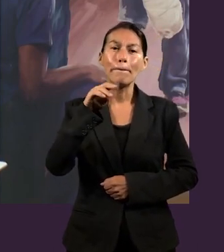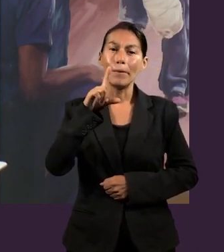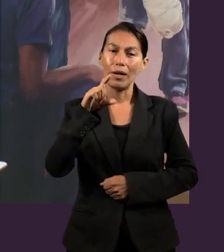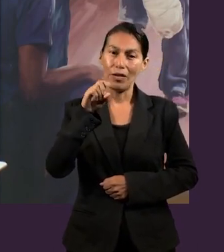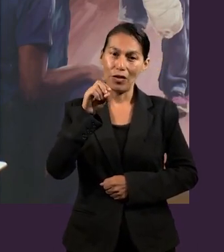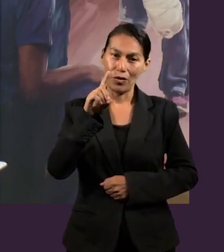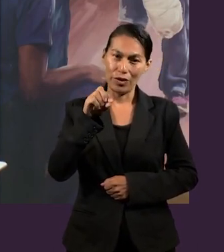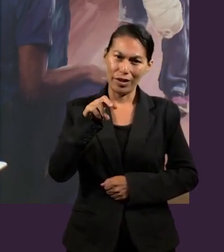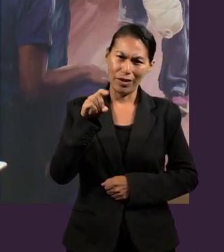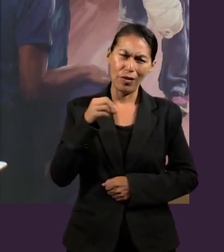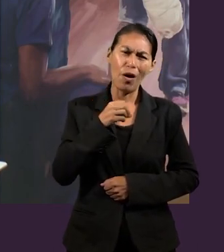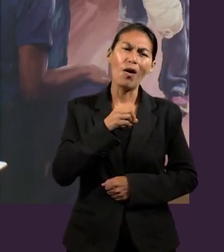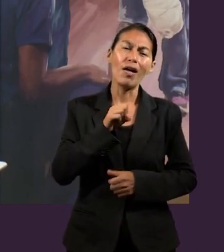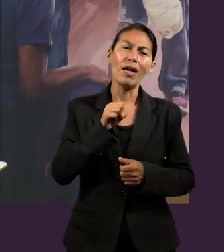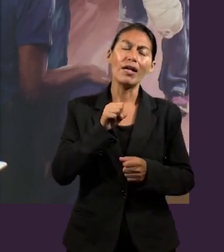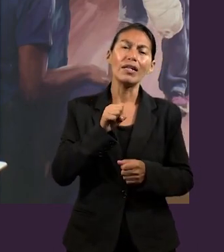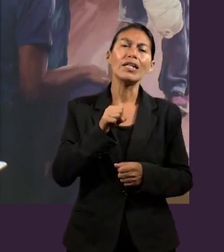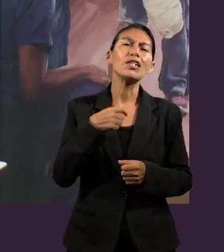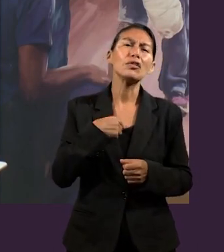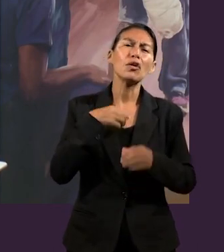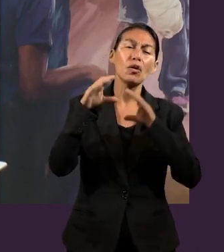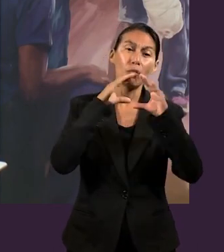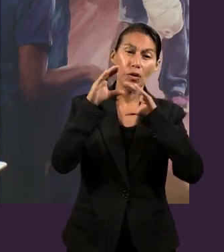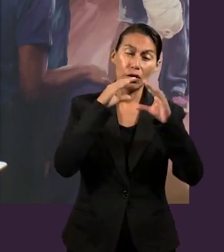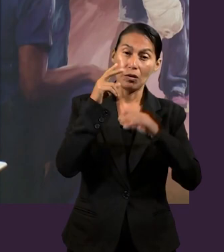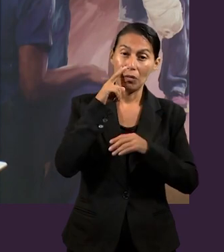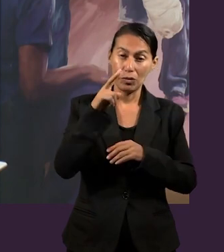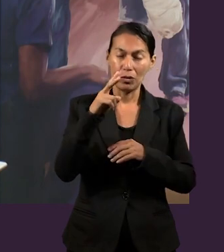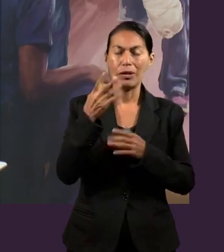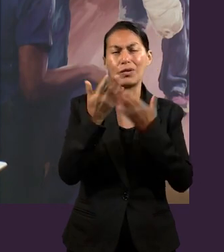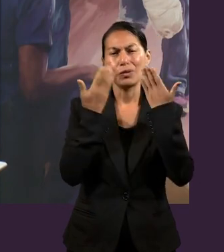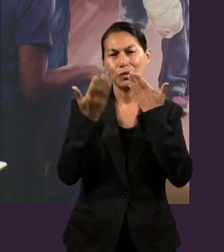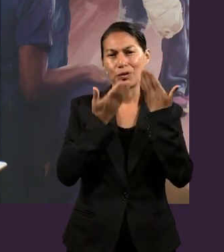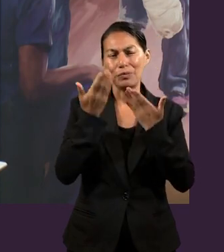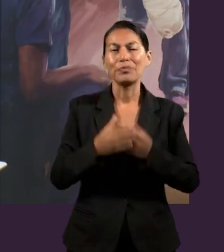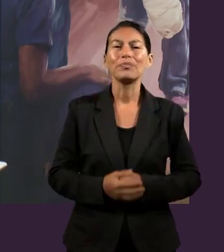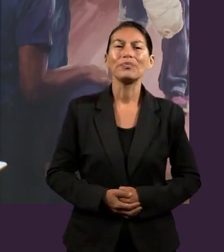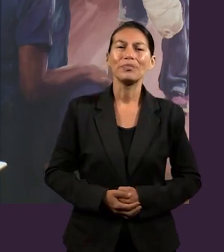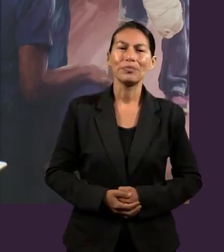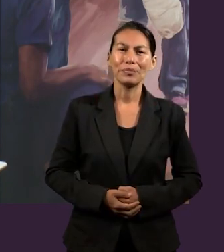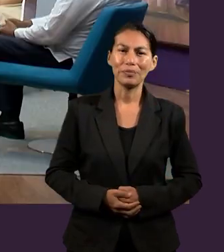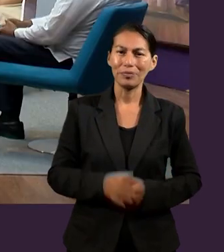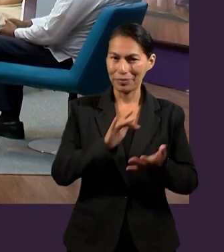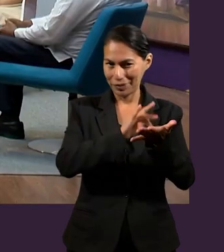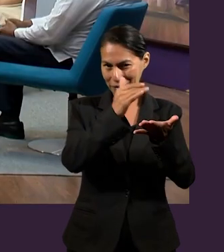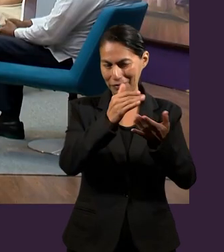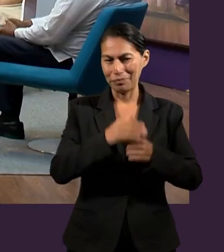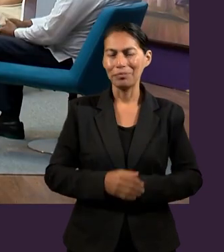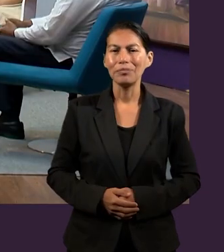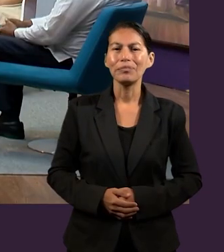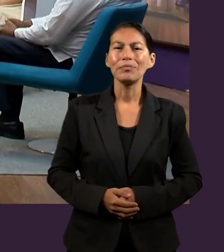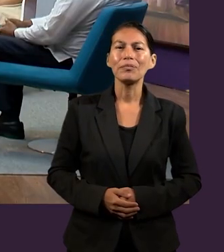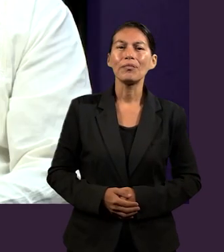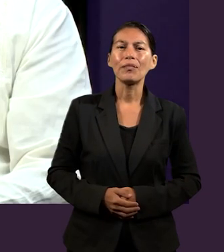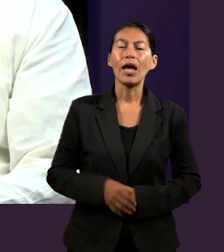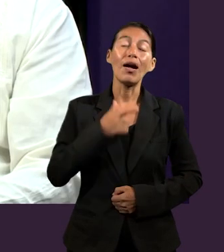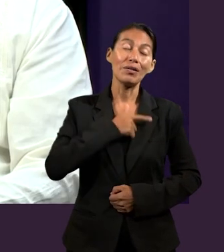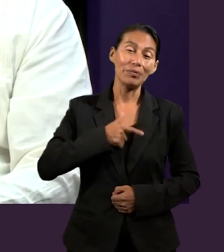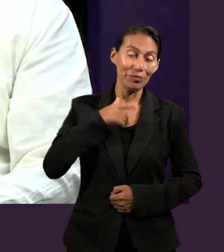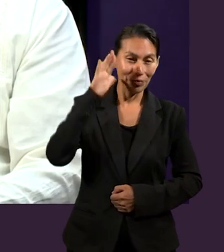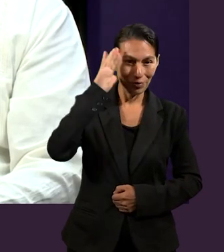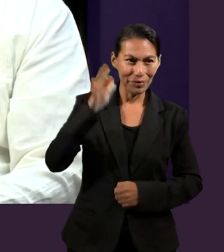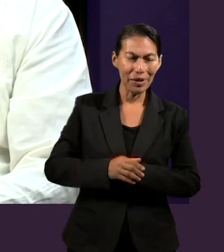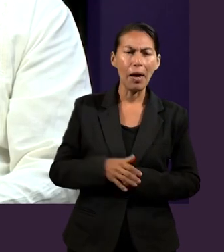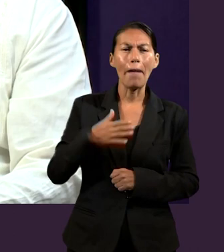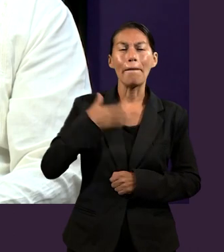Adelie Maldonado. Soy de El Salvador y soy licenciada en diseño de comunicación visual. Gracias, Adelie. ¿Qué tal?